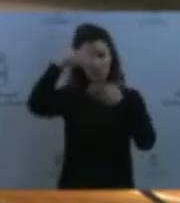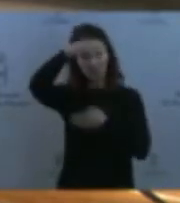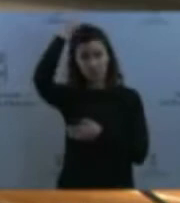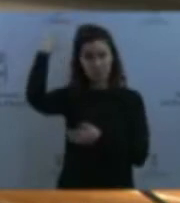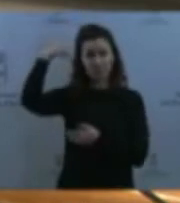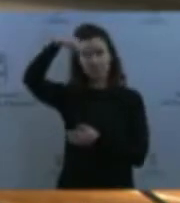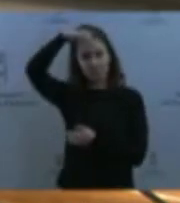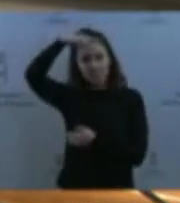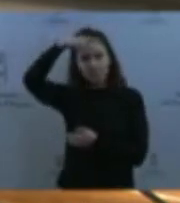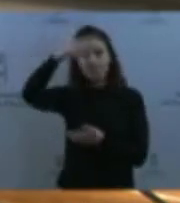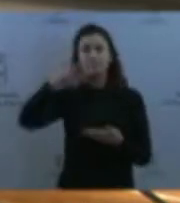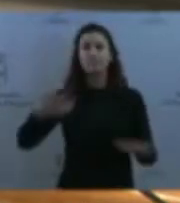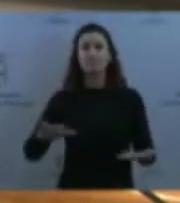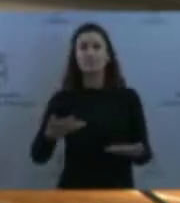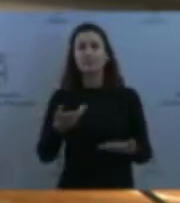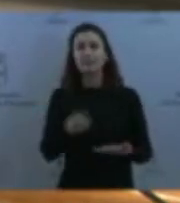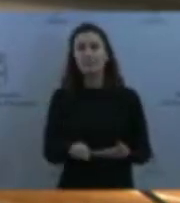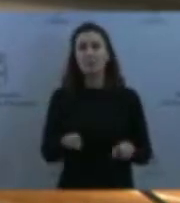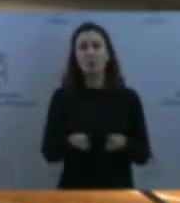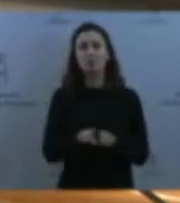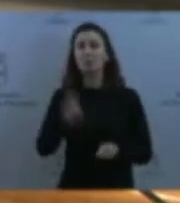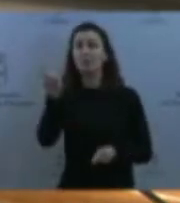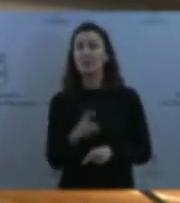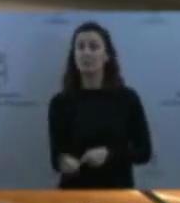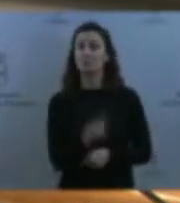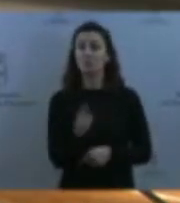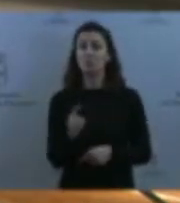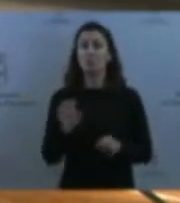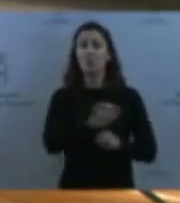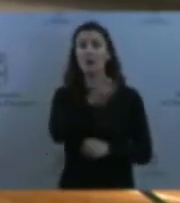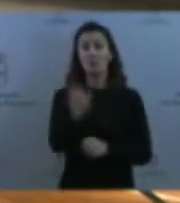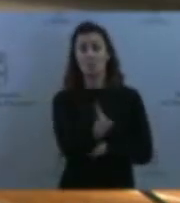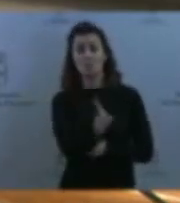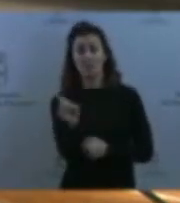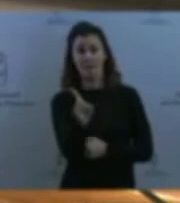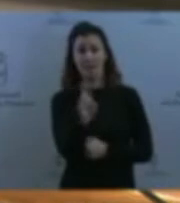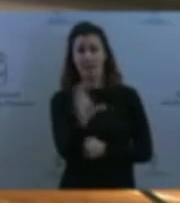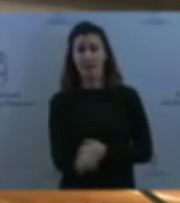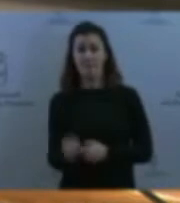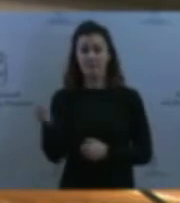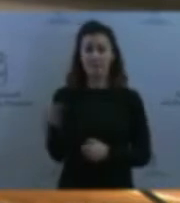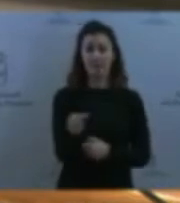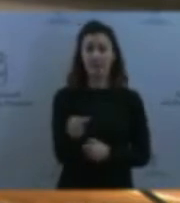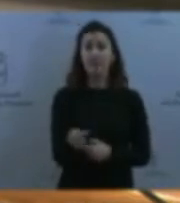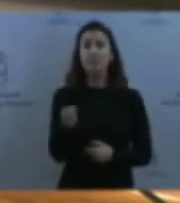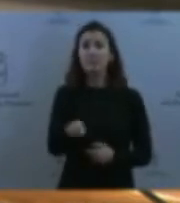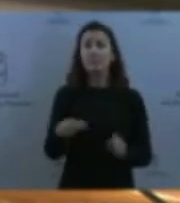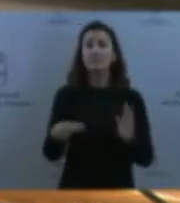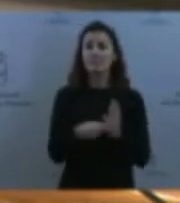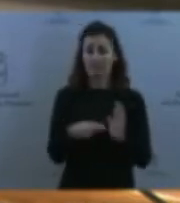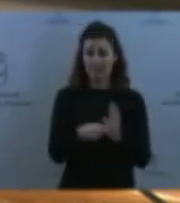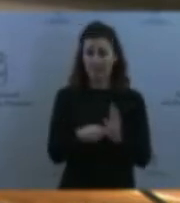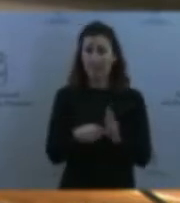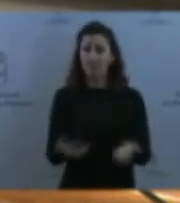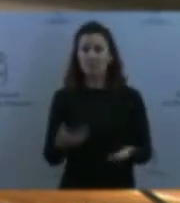no acompañados de Europa del Este, del África subsahariana y de Siria. Sabe usted que es nuestra responsabilidad